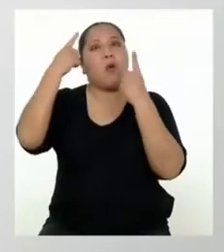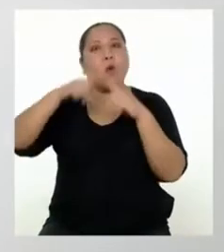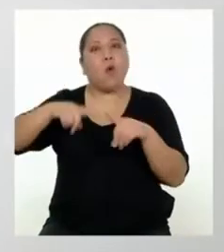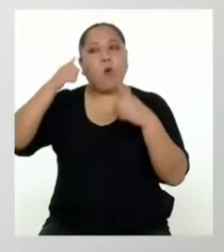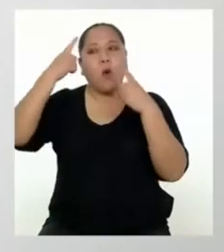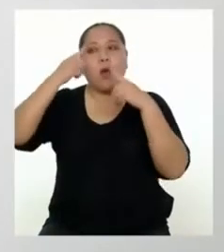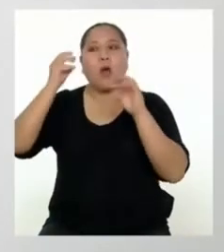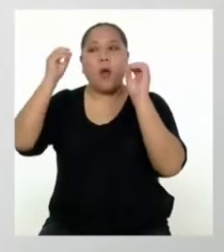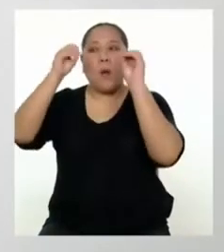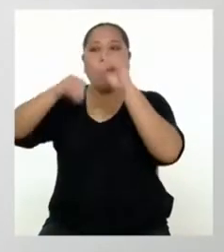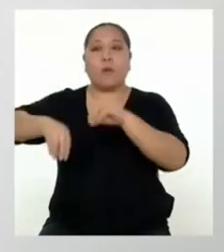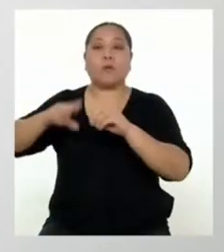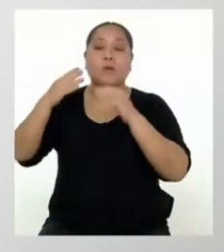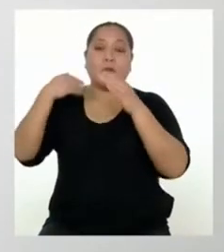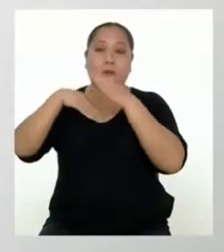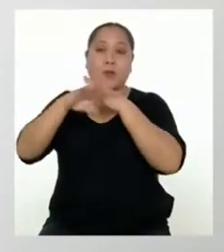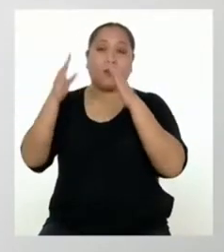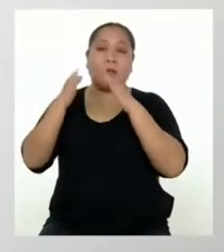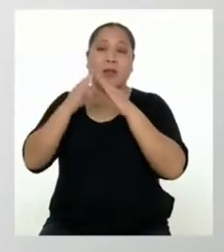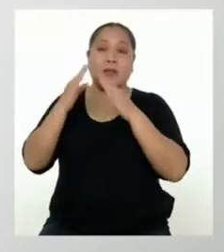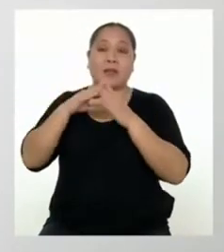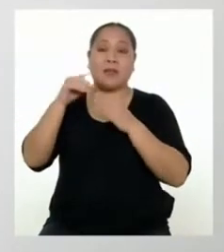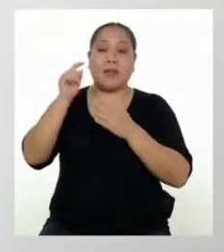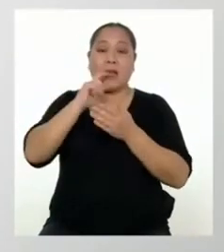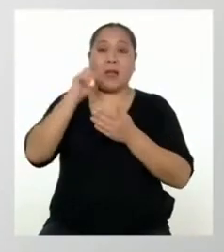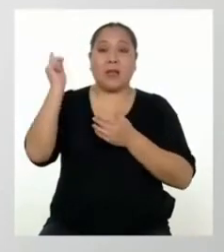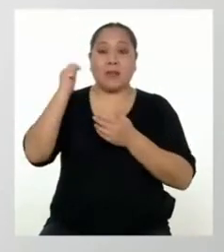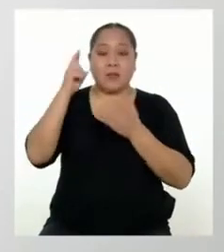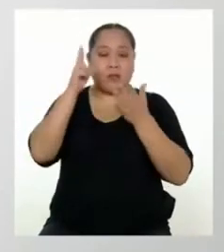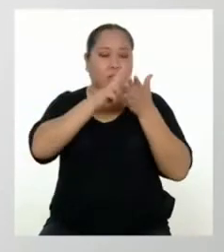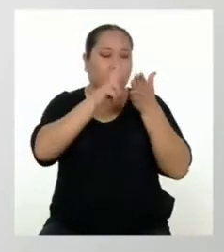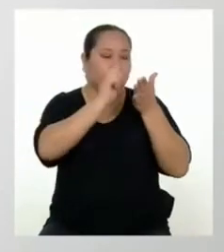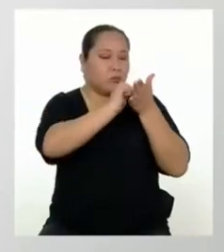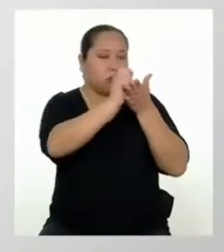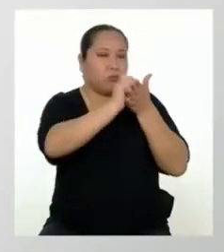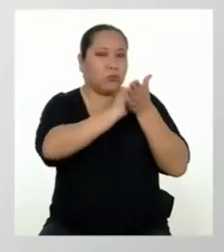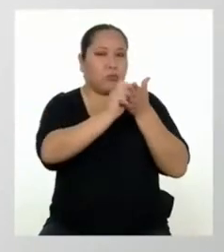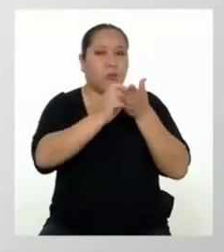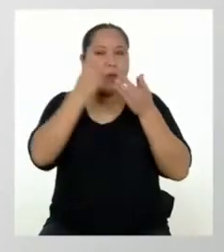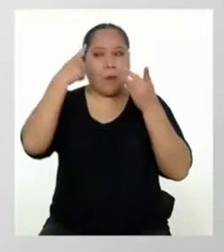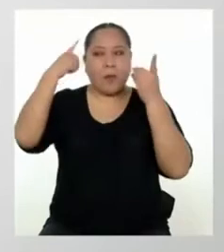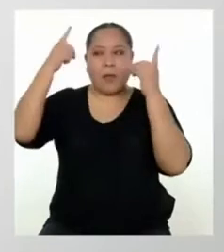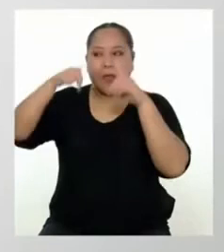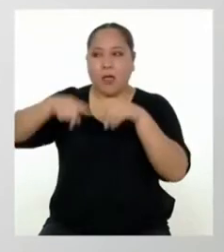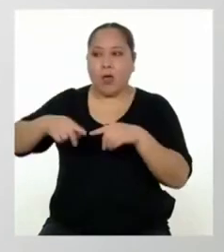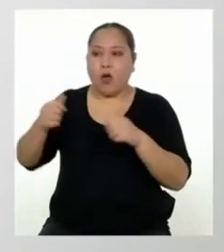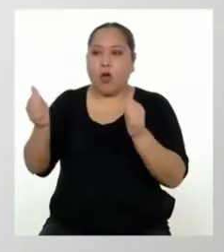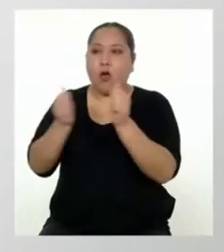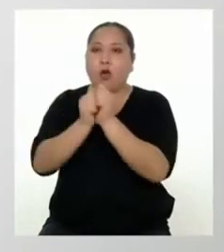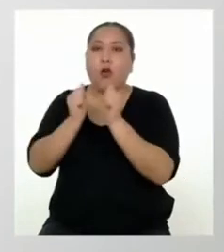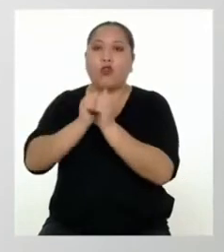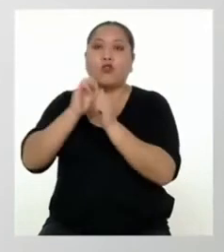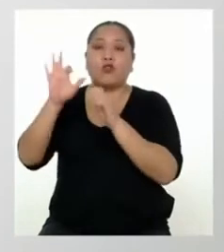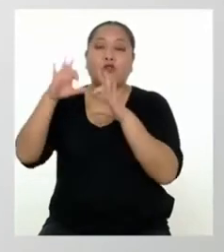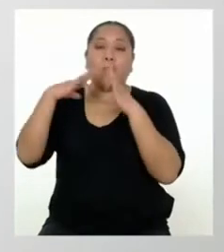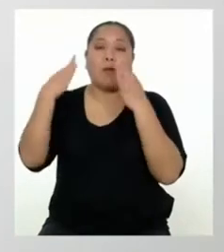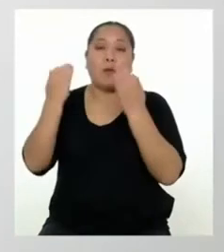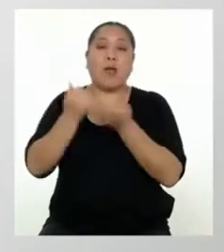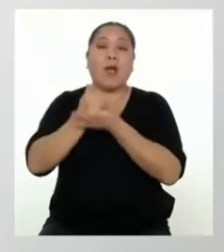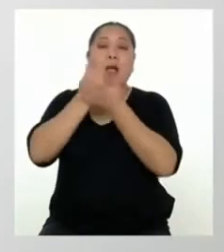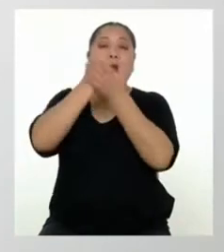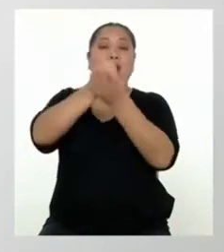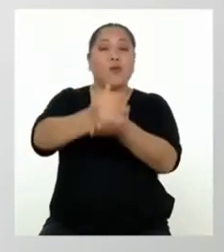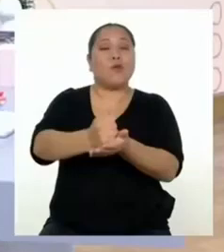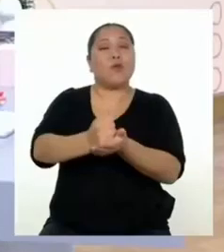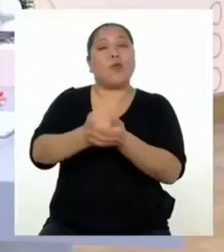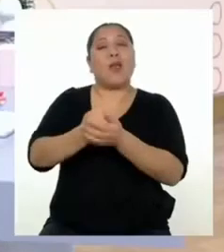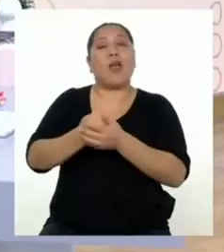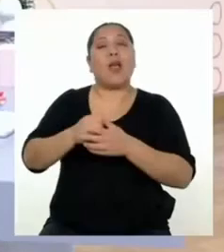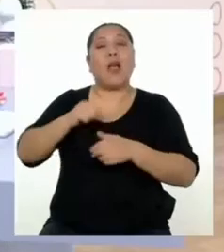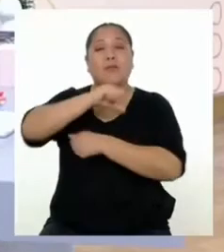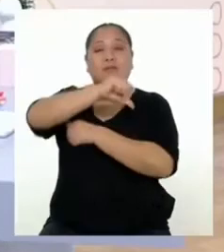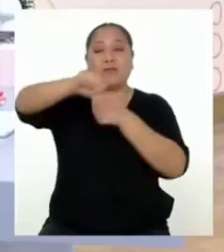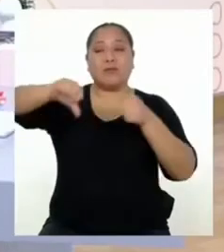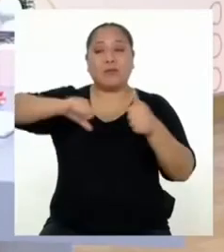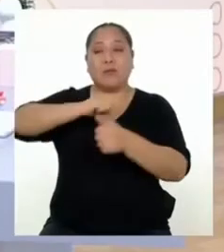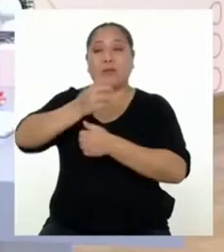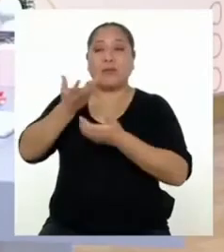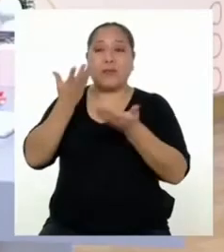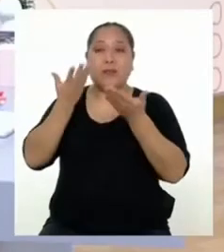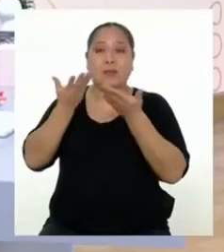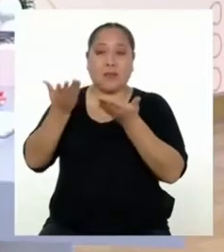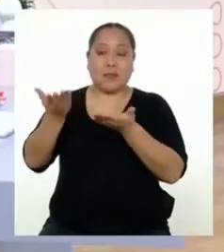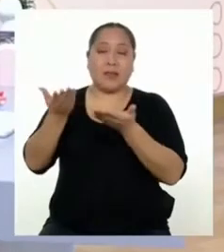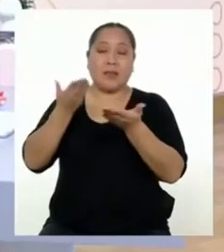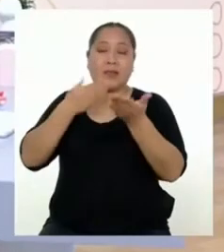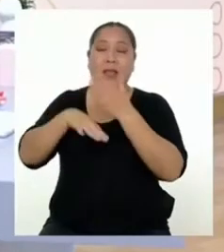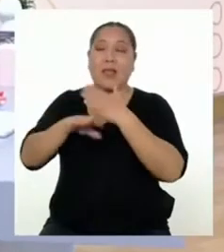planteado en casa y a partir del texto que vimos, puedan plantear un acuerdo con su familia que contribuya en la convivencia en el hogar. De hecho,